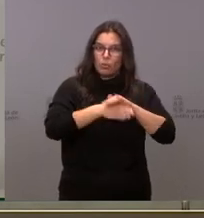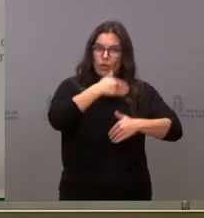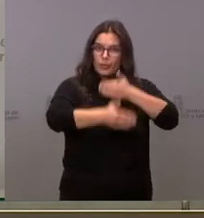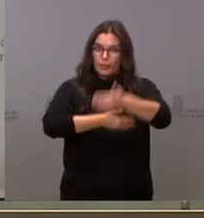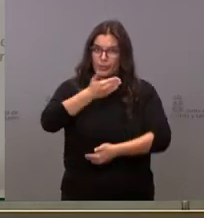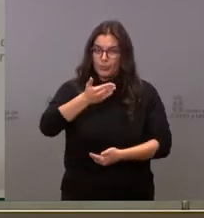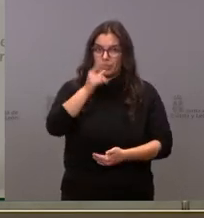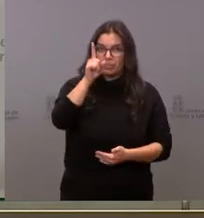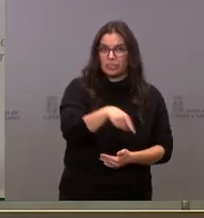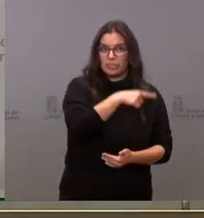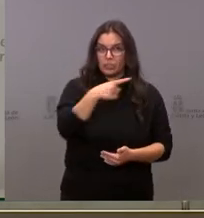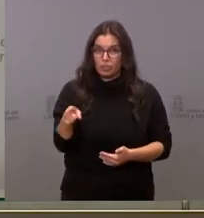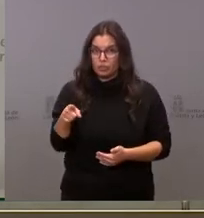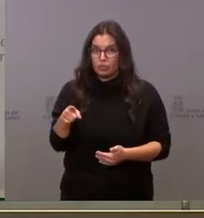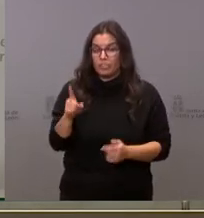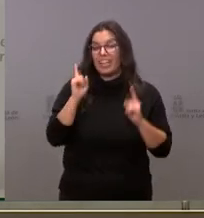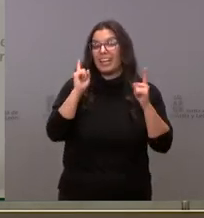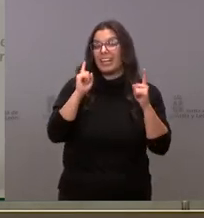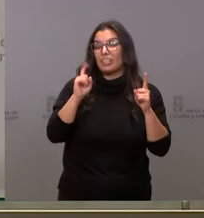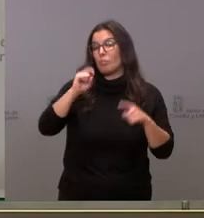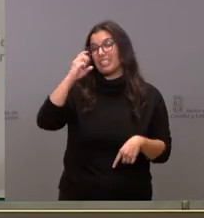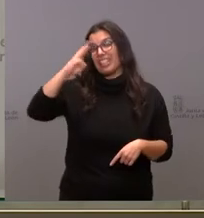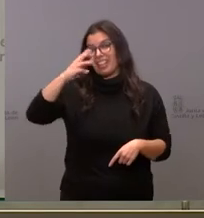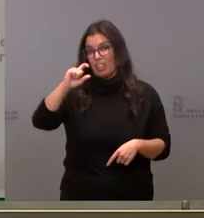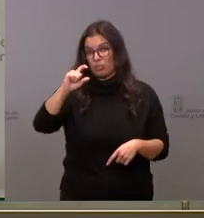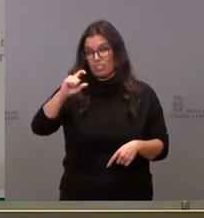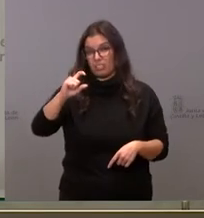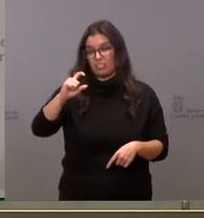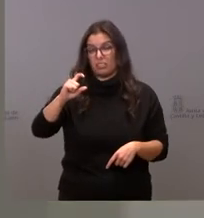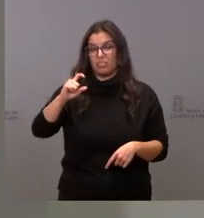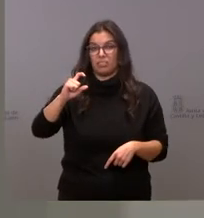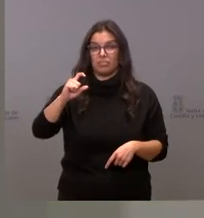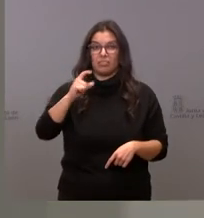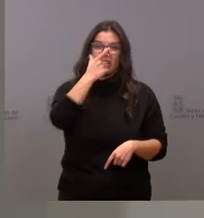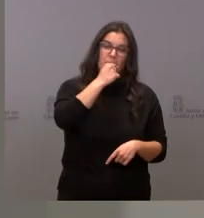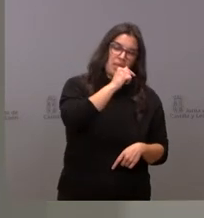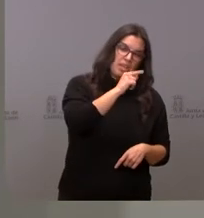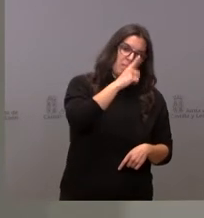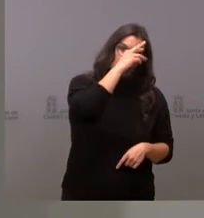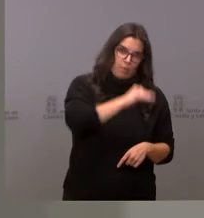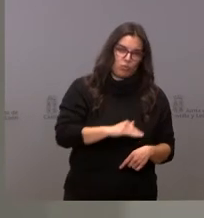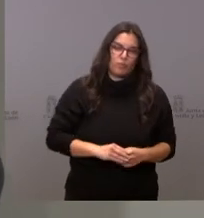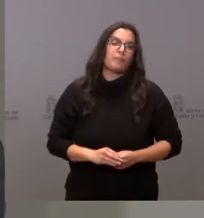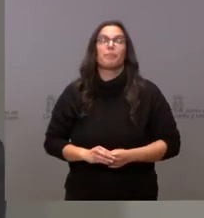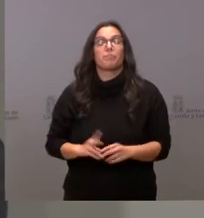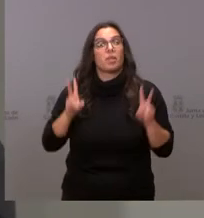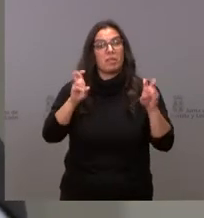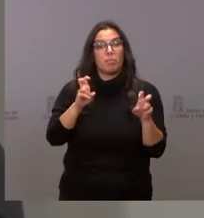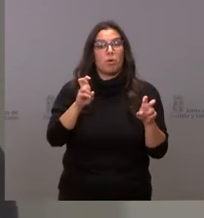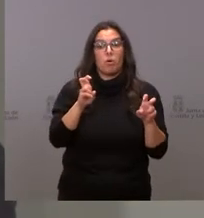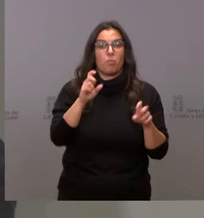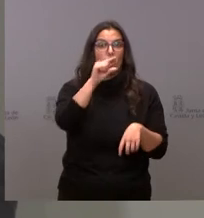previstos en cuanto a la vacunación en este caso sobre todo tercera dosis más que gripe gracias En principio no hay problemas